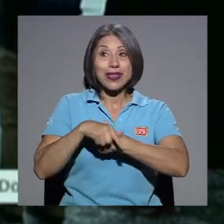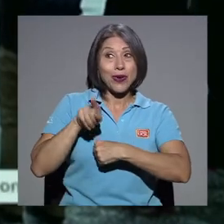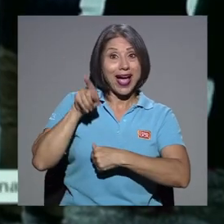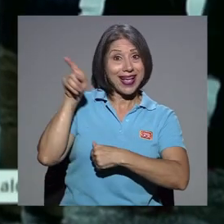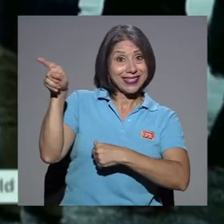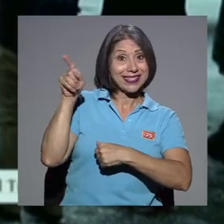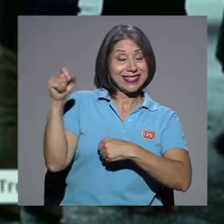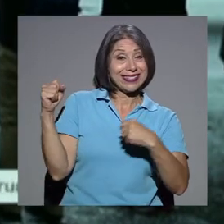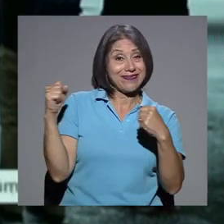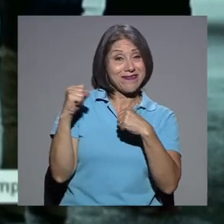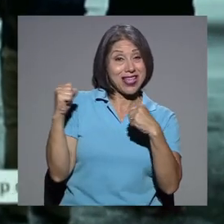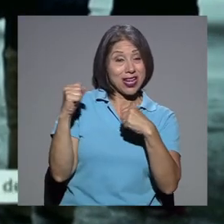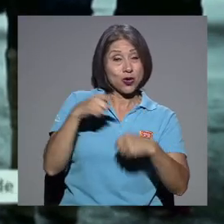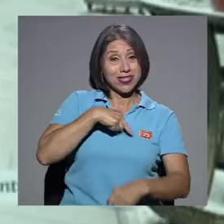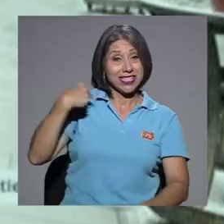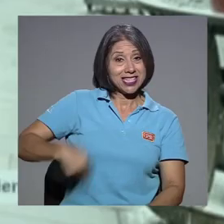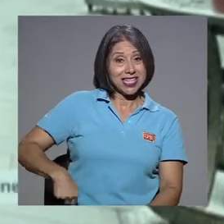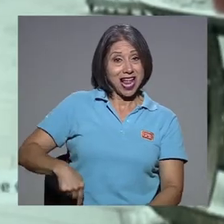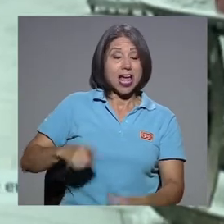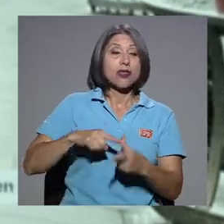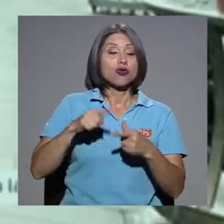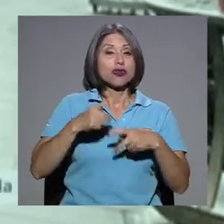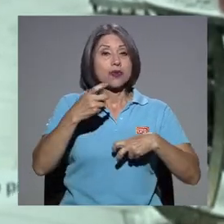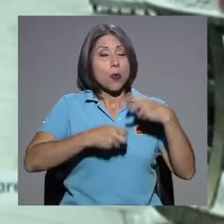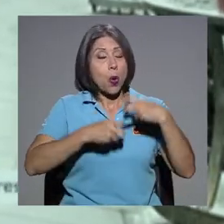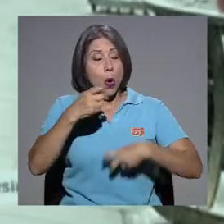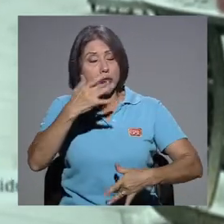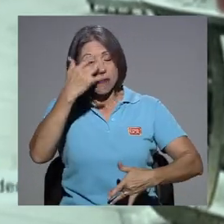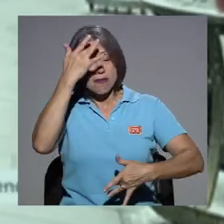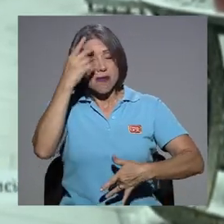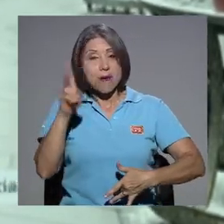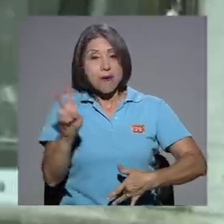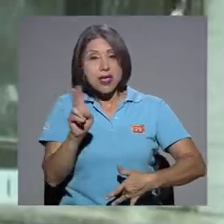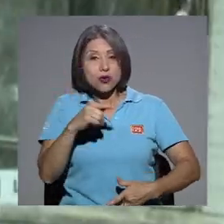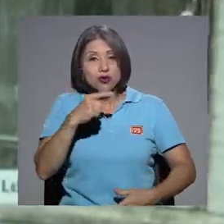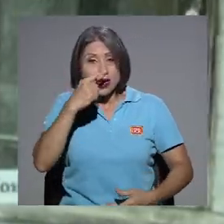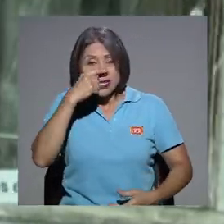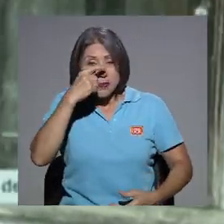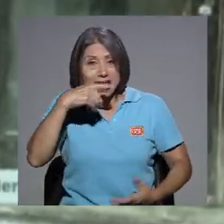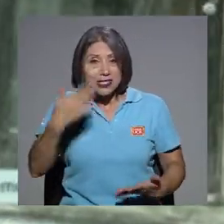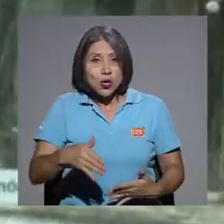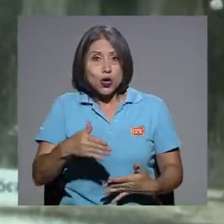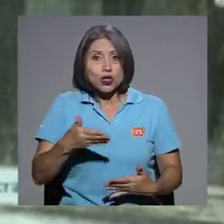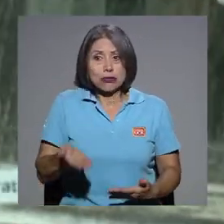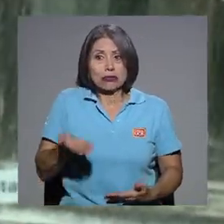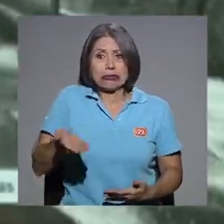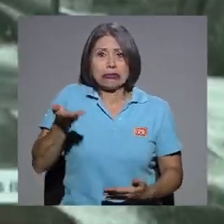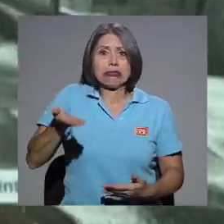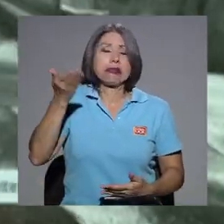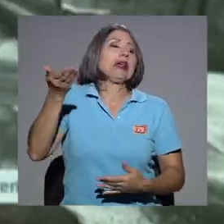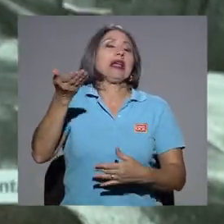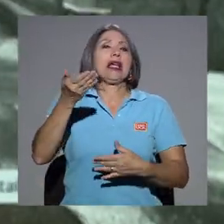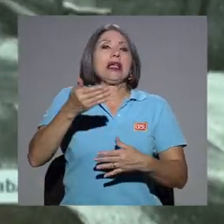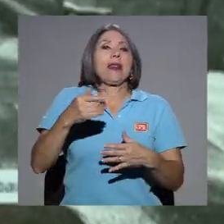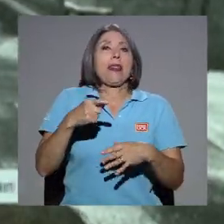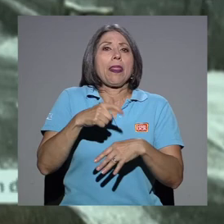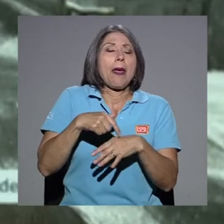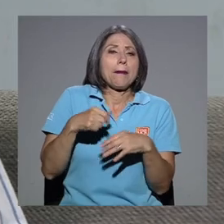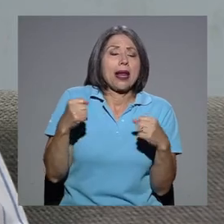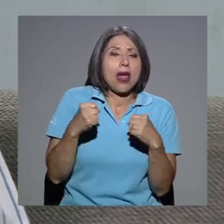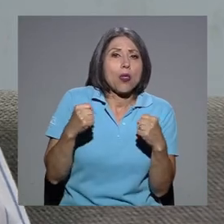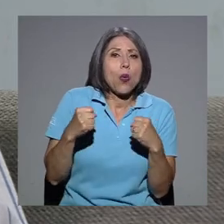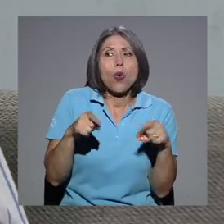en China. Entonces, los virus respiratorios tienen este pico en invierno por la temperatura y por el hacinamiento.